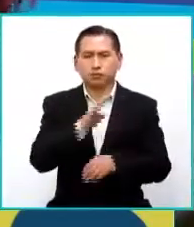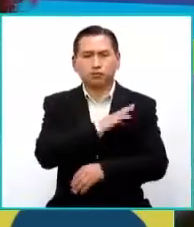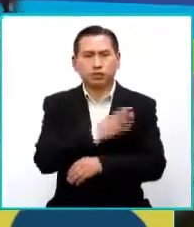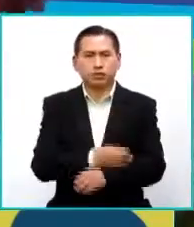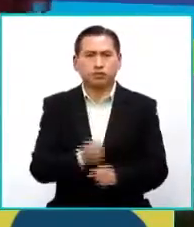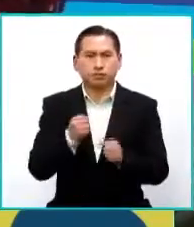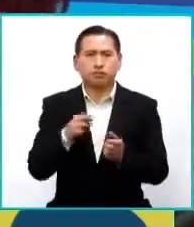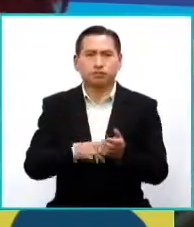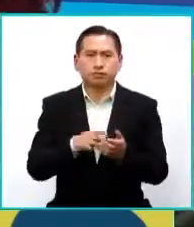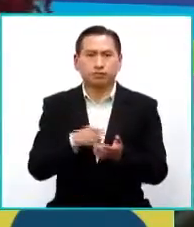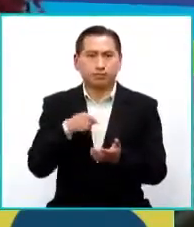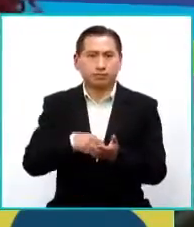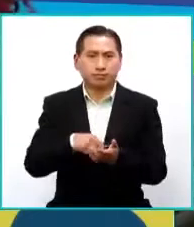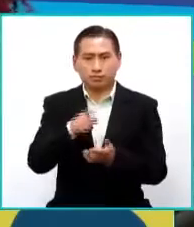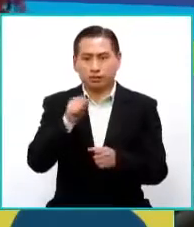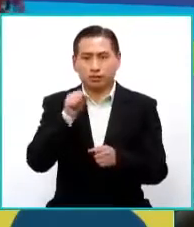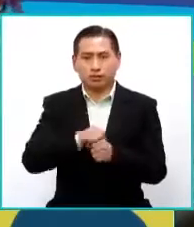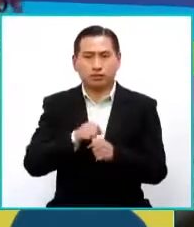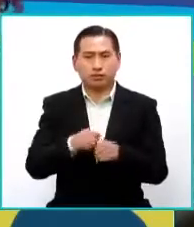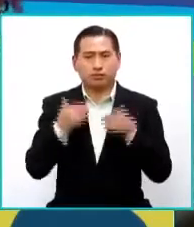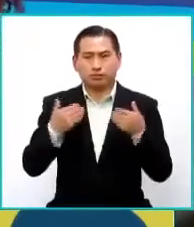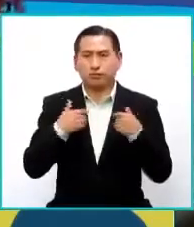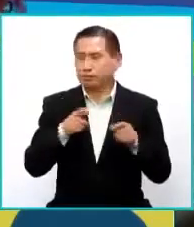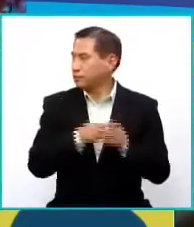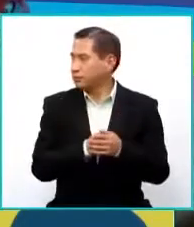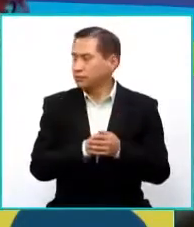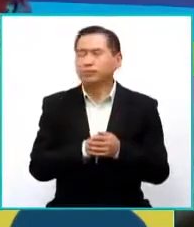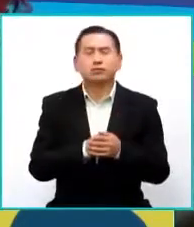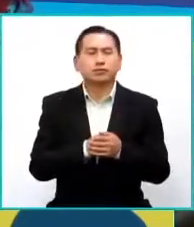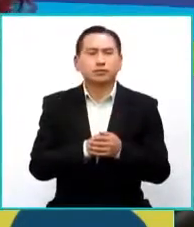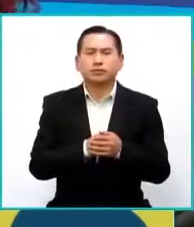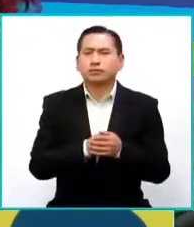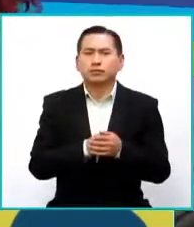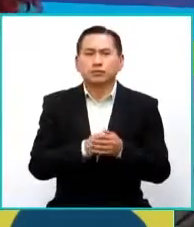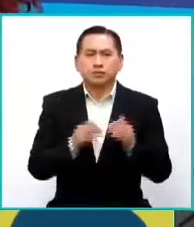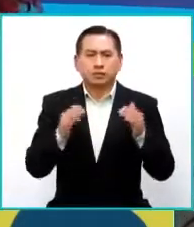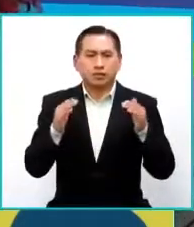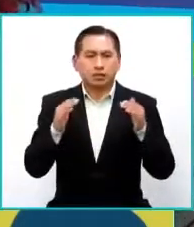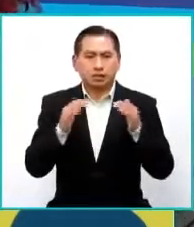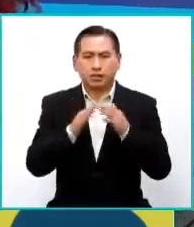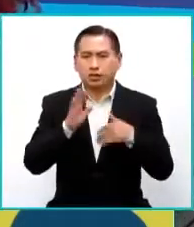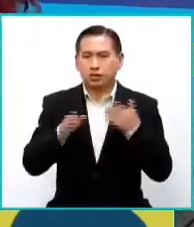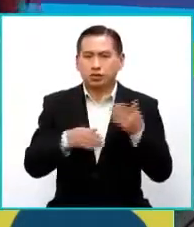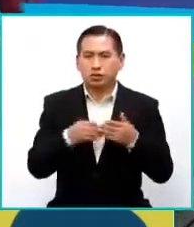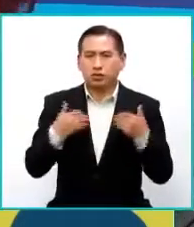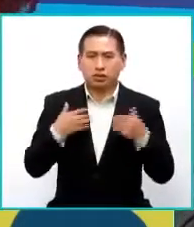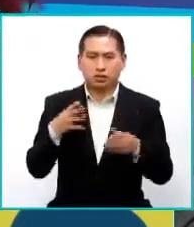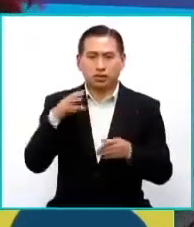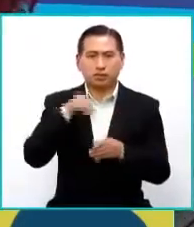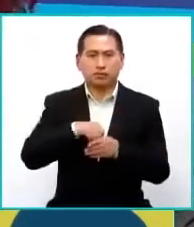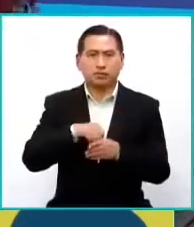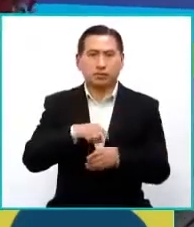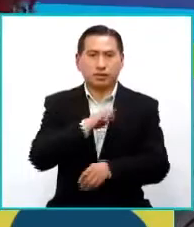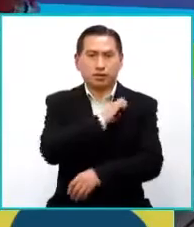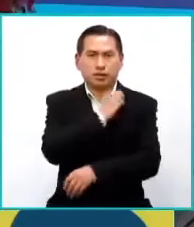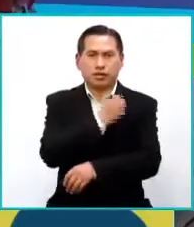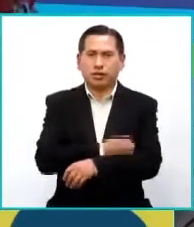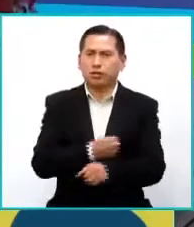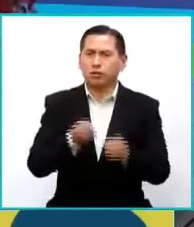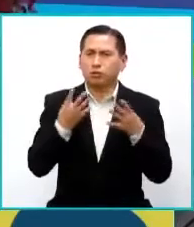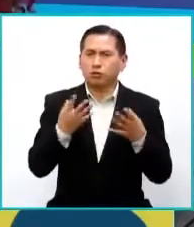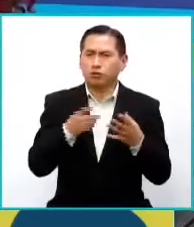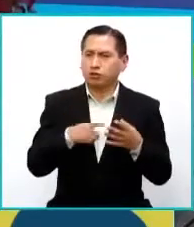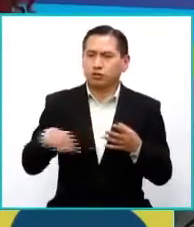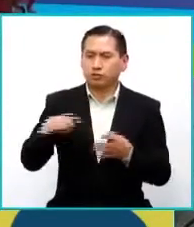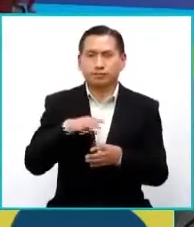viene de ahí, ¿no? Del mismo trabajo que vienen realizando. Toda la casa está impregnada de la energía, ¿no? De mucha energía,